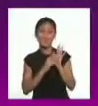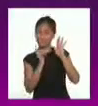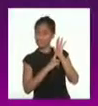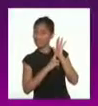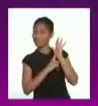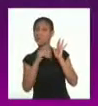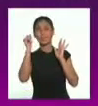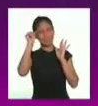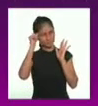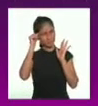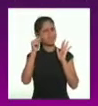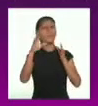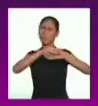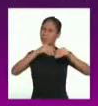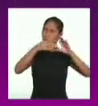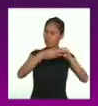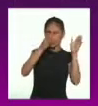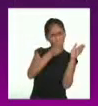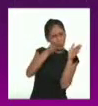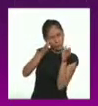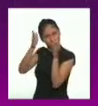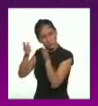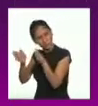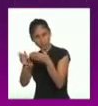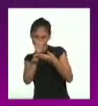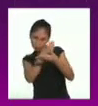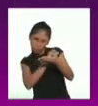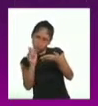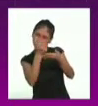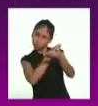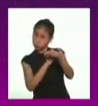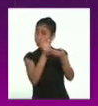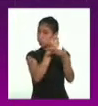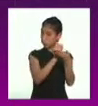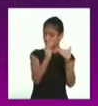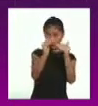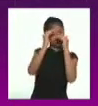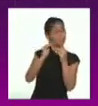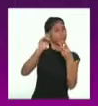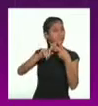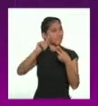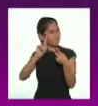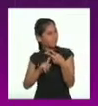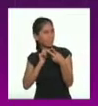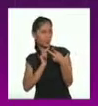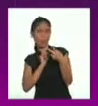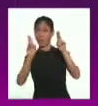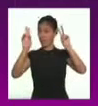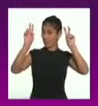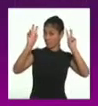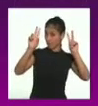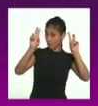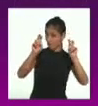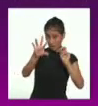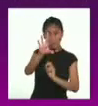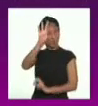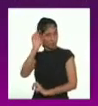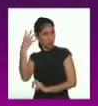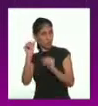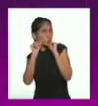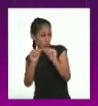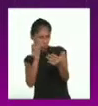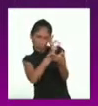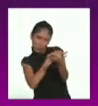¡Debe seguir la secuencia de los hechos en párrafos! ¡Mantener el tema de la leyenda